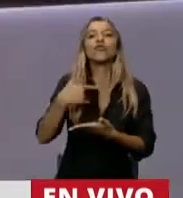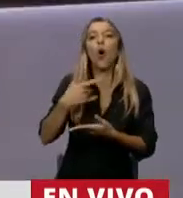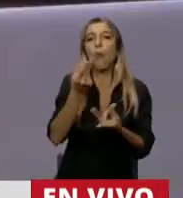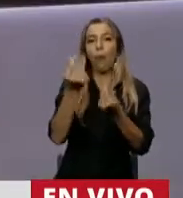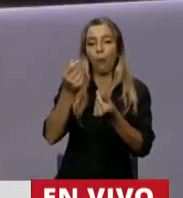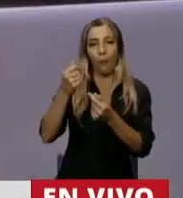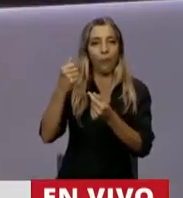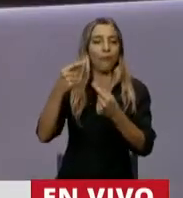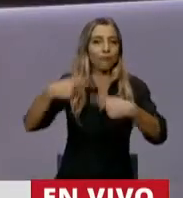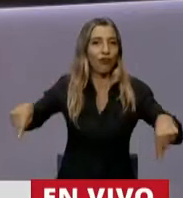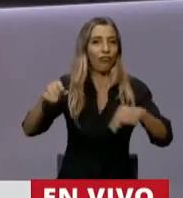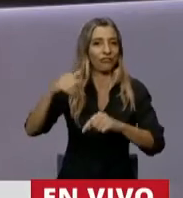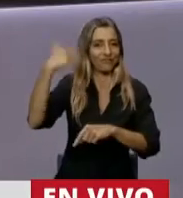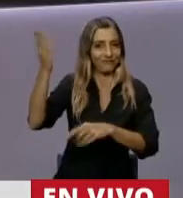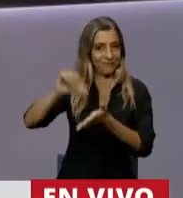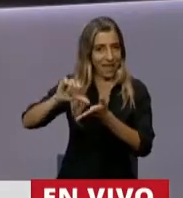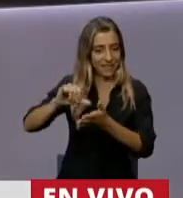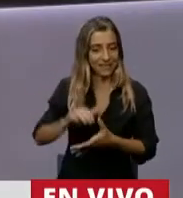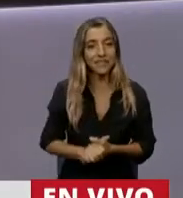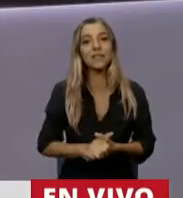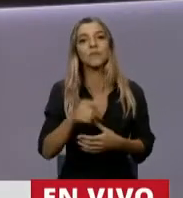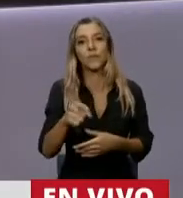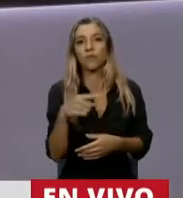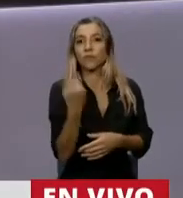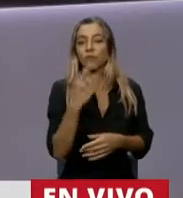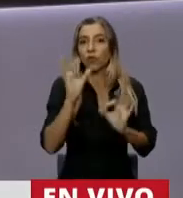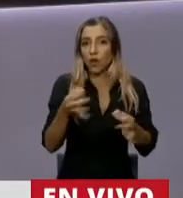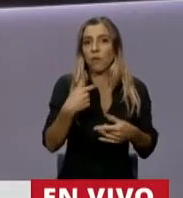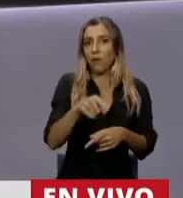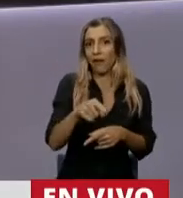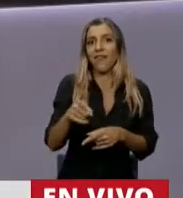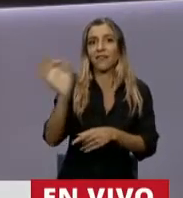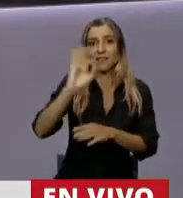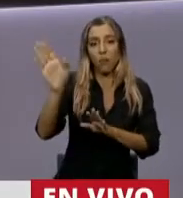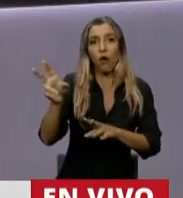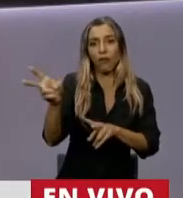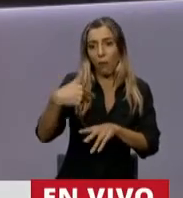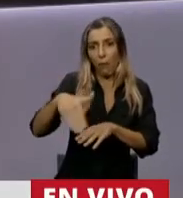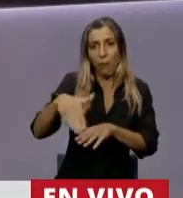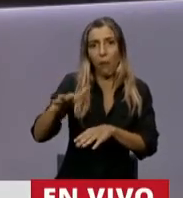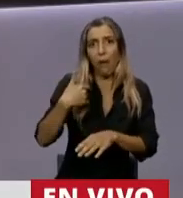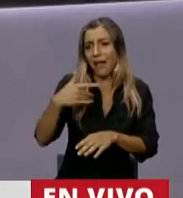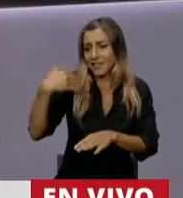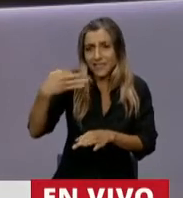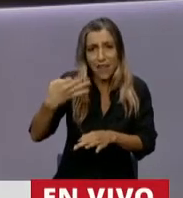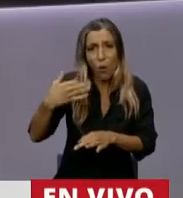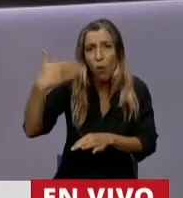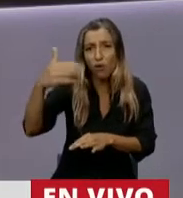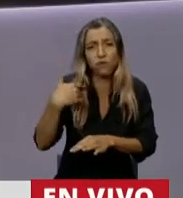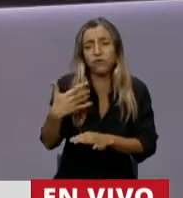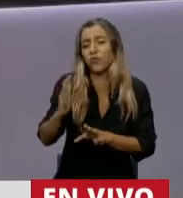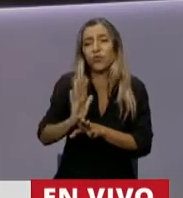decir, una alícuota absolutamente confiscatoria que seguramente va a gatillar una avalancha de